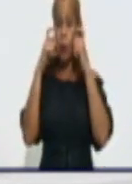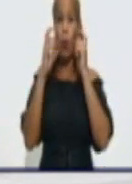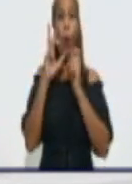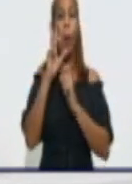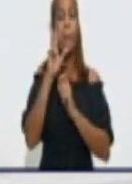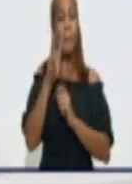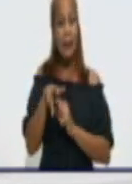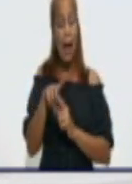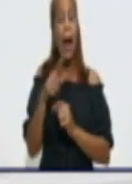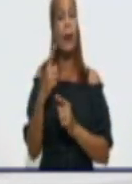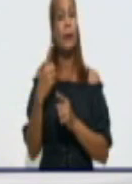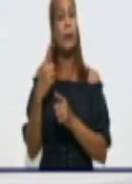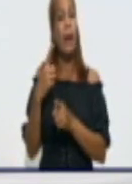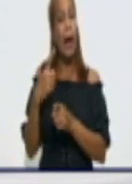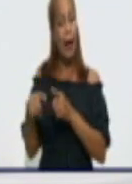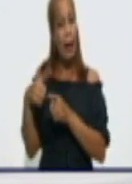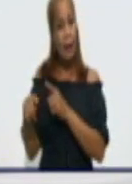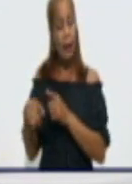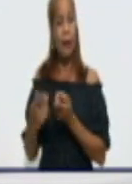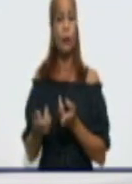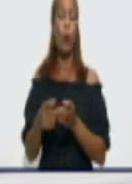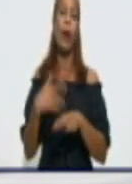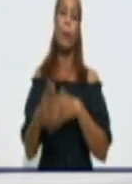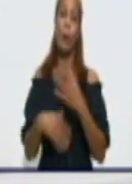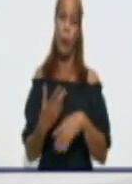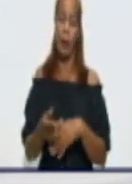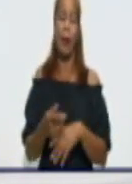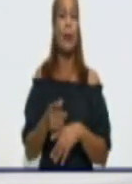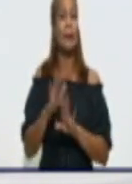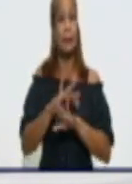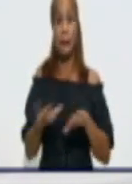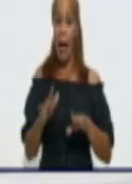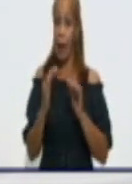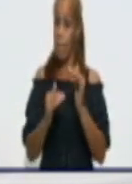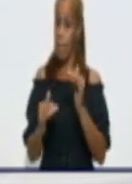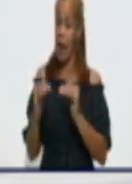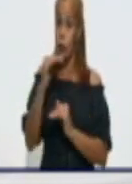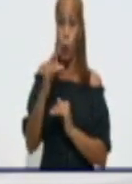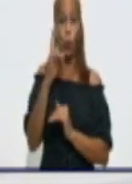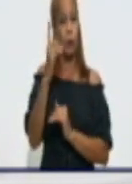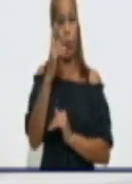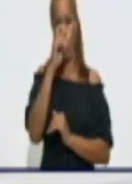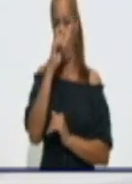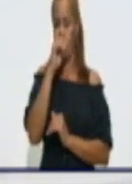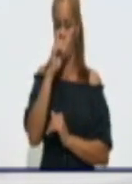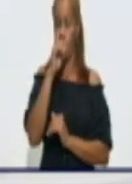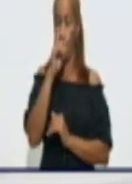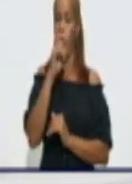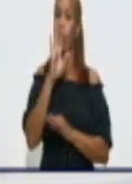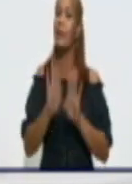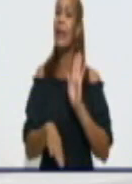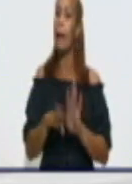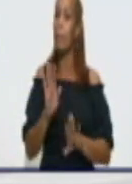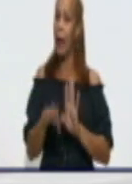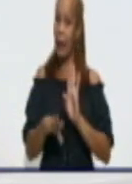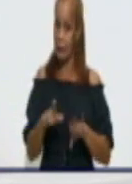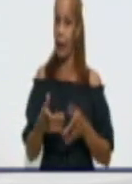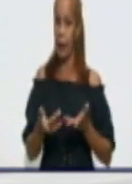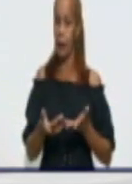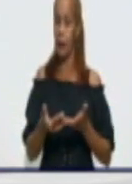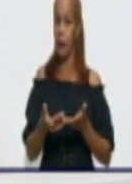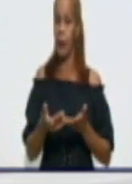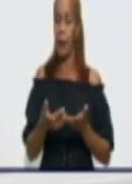pues pudiera, de cierta forma, enmascarar. Ya en el mayor de un año, depende de la tolerancia del niño. Hay niños de un añito que toleran